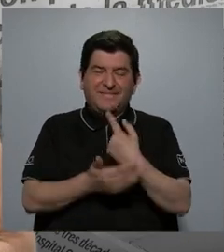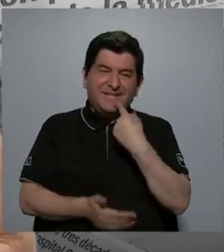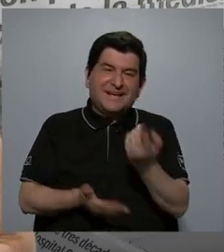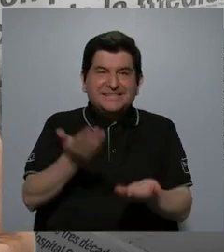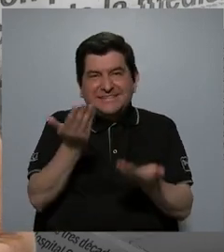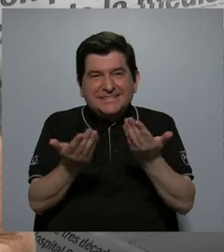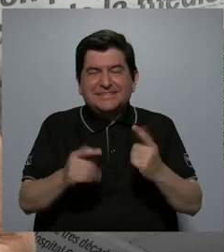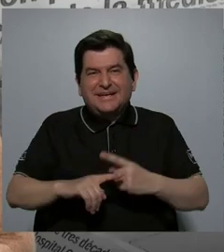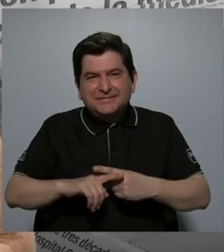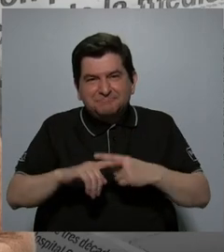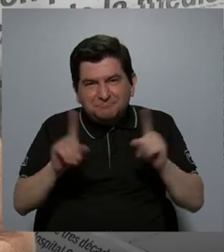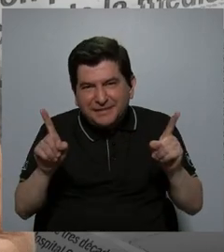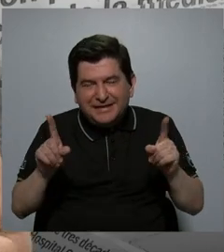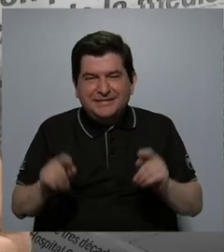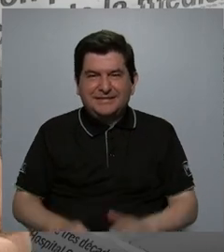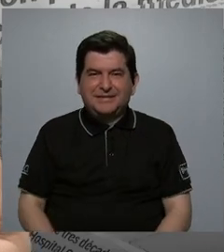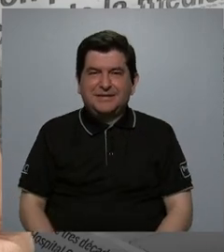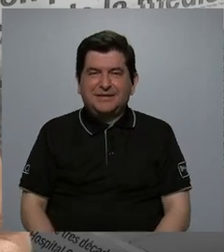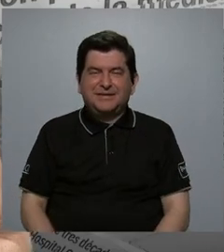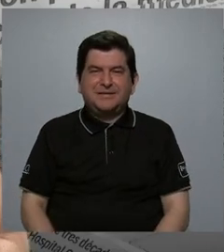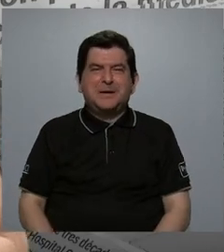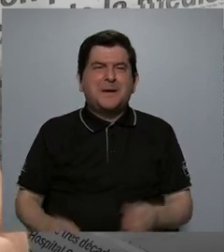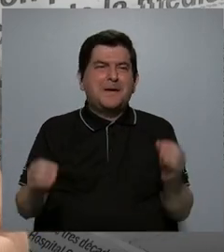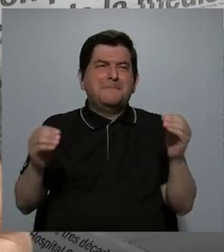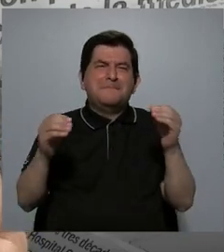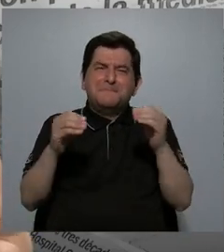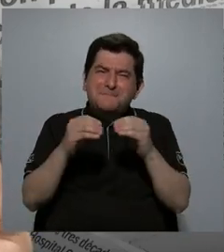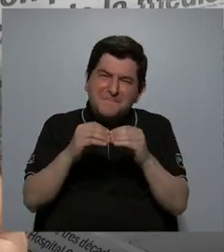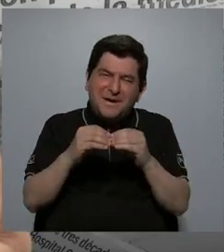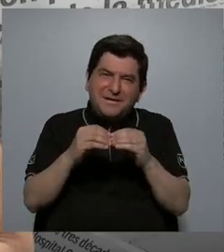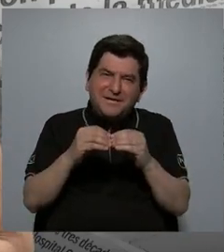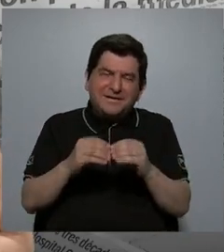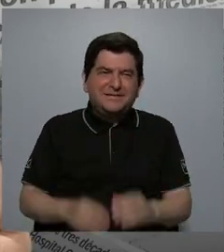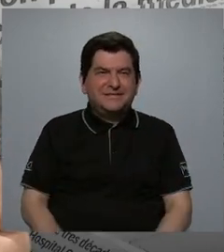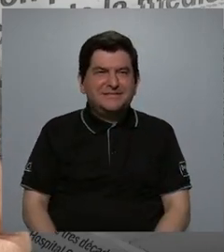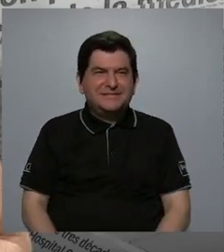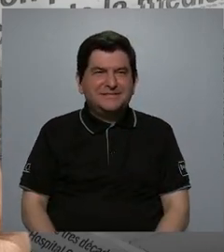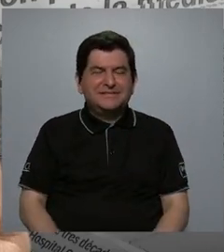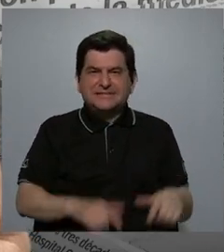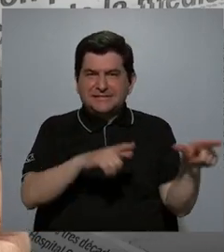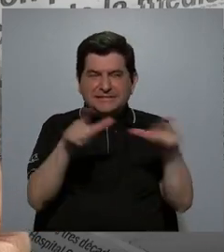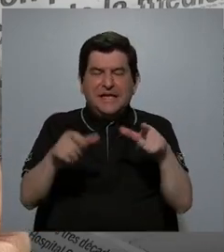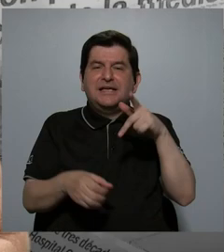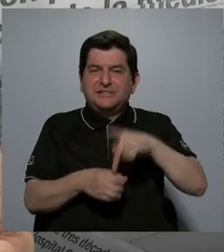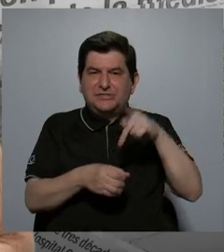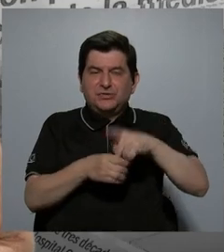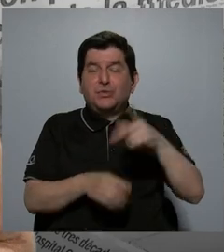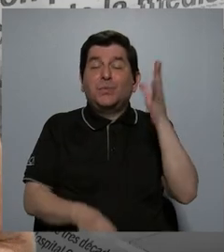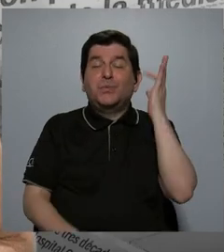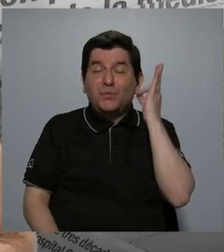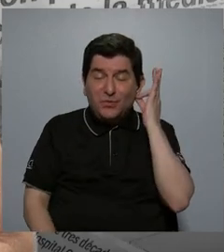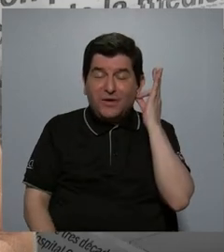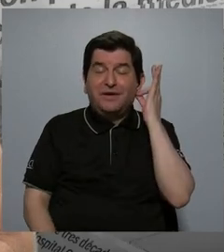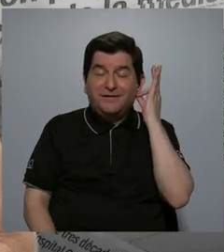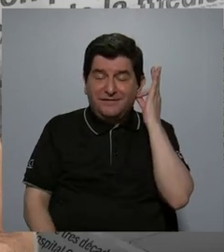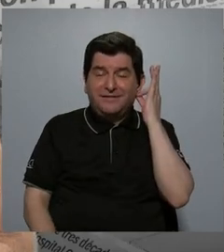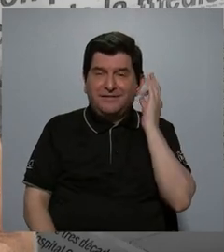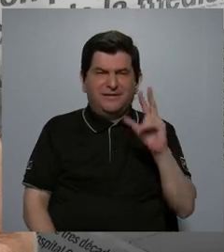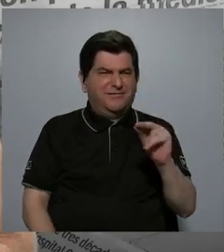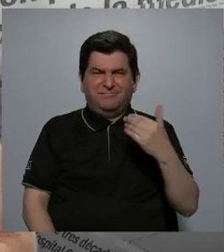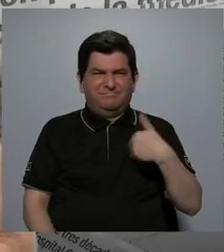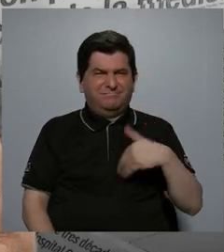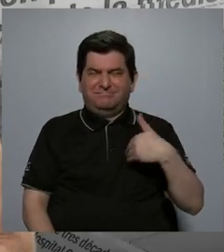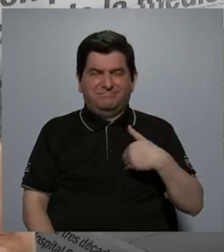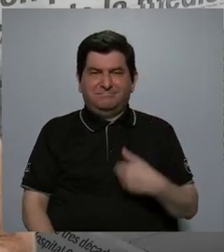decir, están más dispuestas a participar las mujeres que los